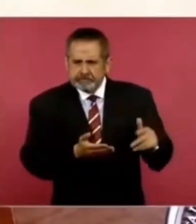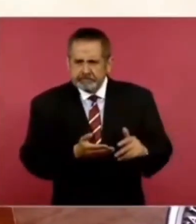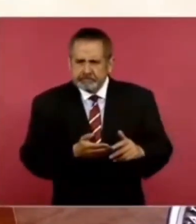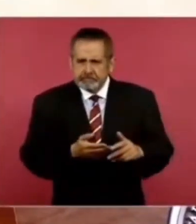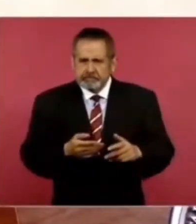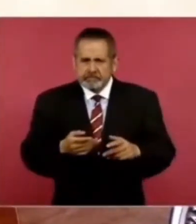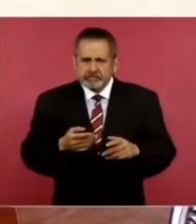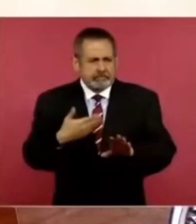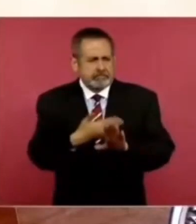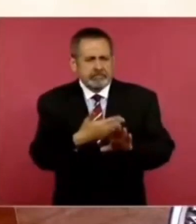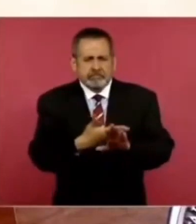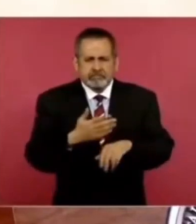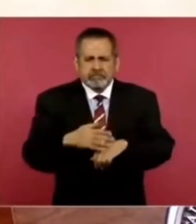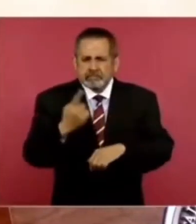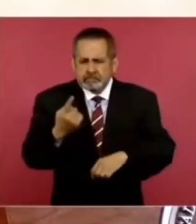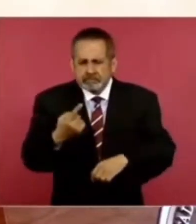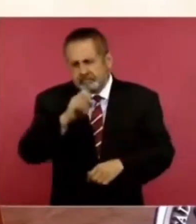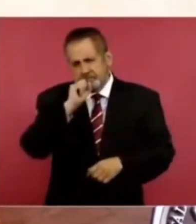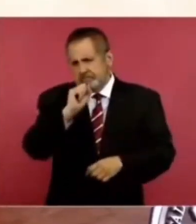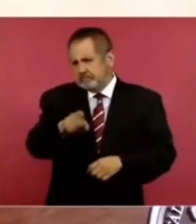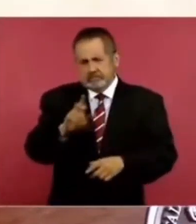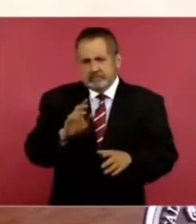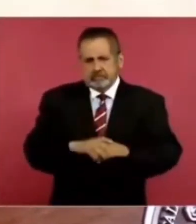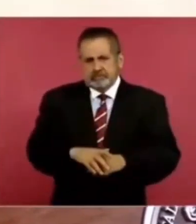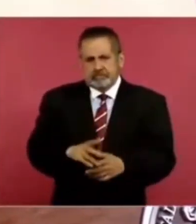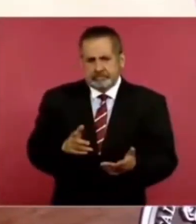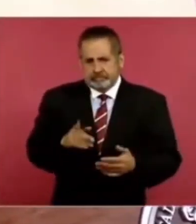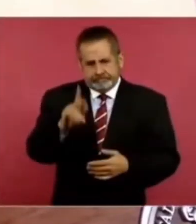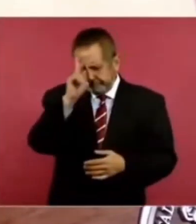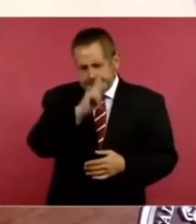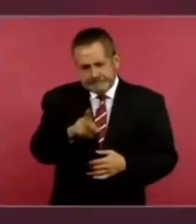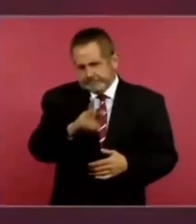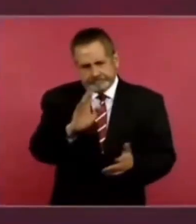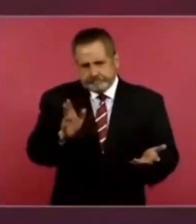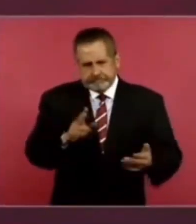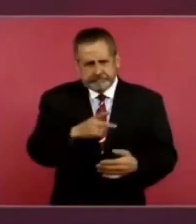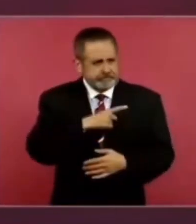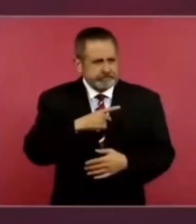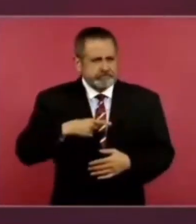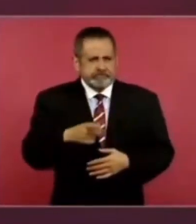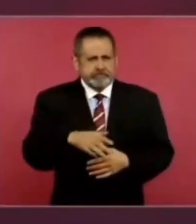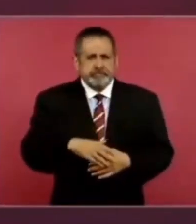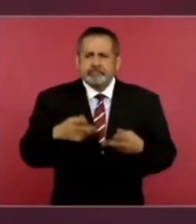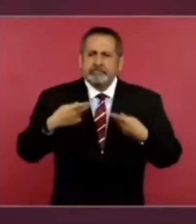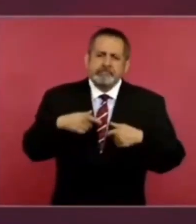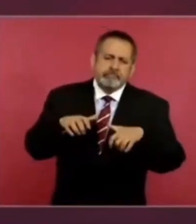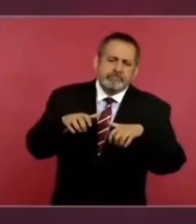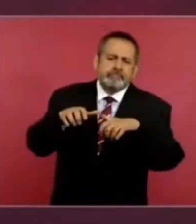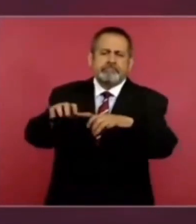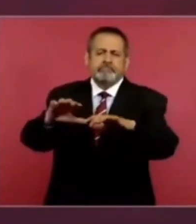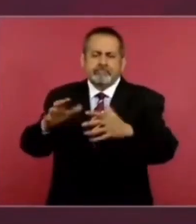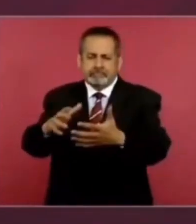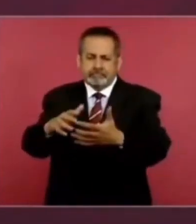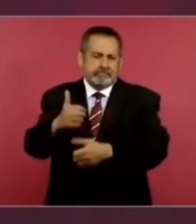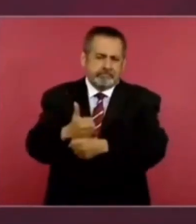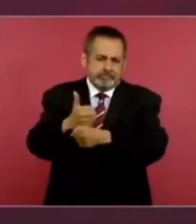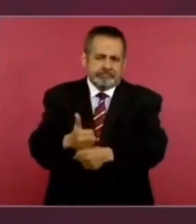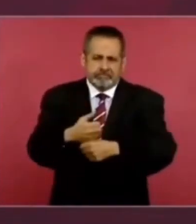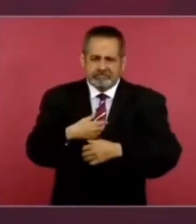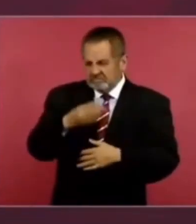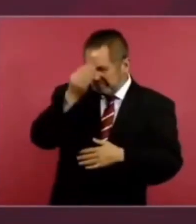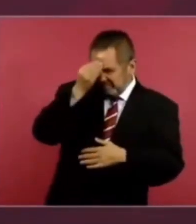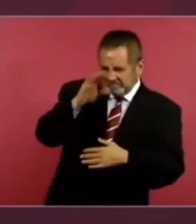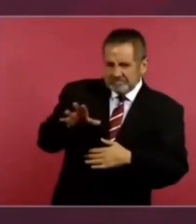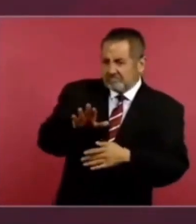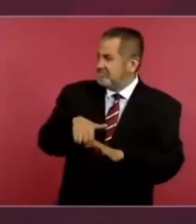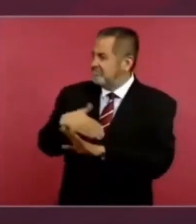Lo mismo, yo creo que está peor. ¿Qué tiene que ver el pueblo? El pobre